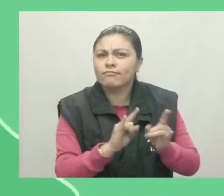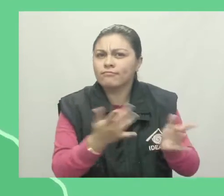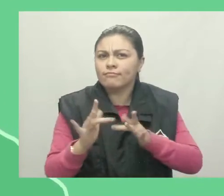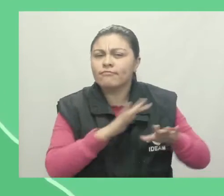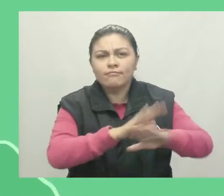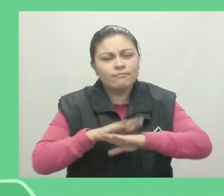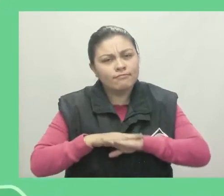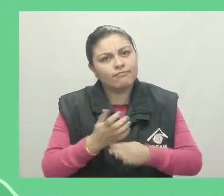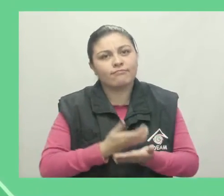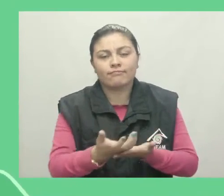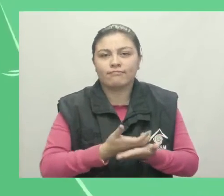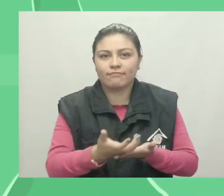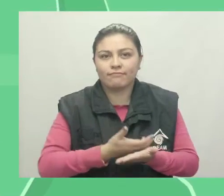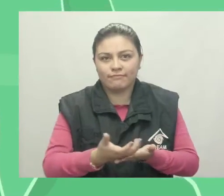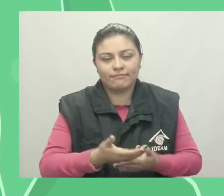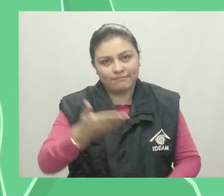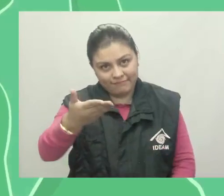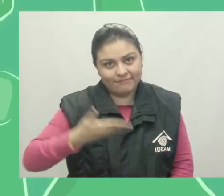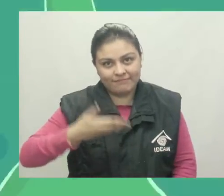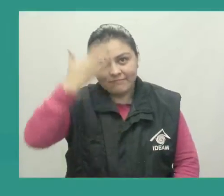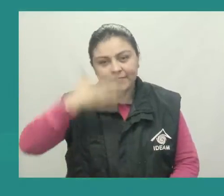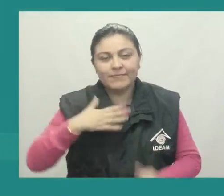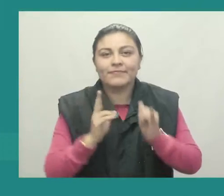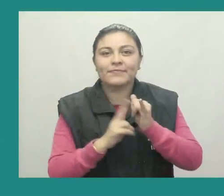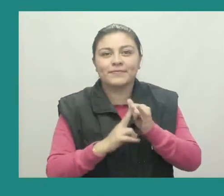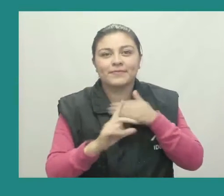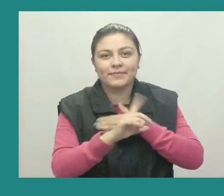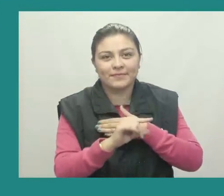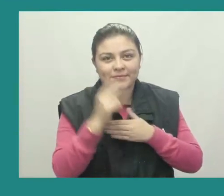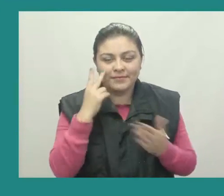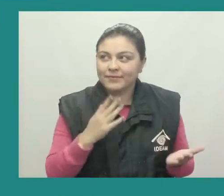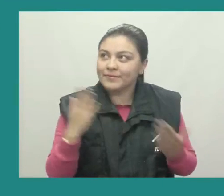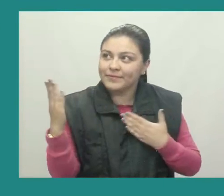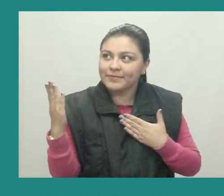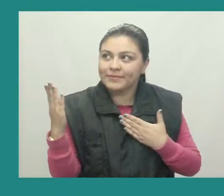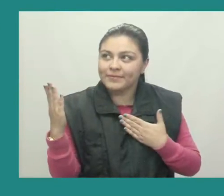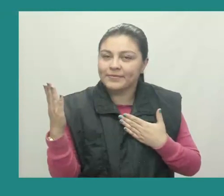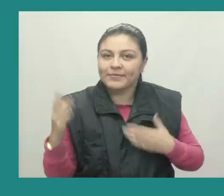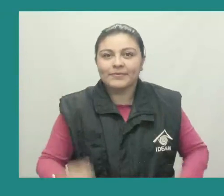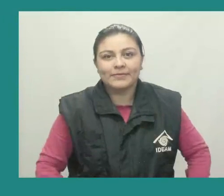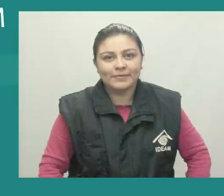satelital, recomendaciones y muchas opciones de interacción Síganos a través de nuestras redes sociales